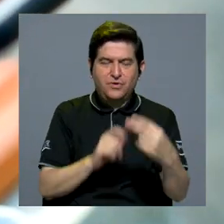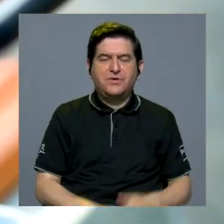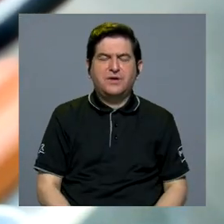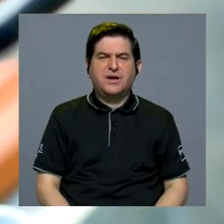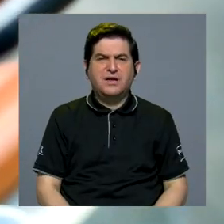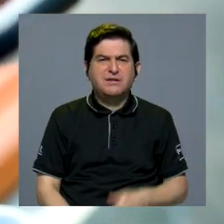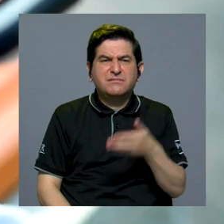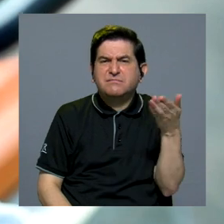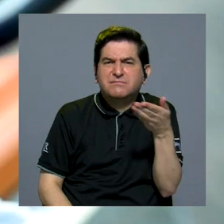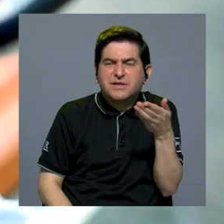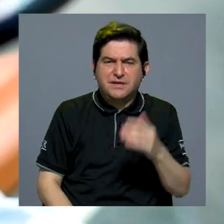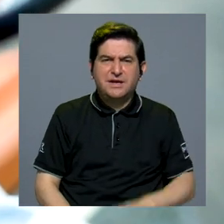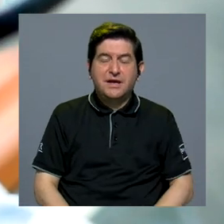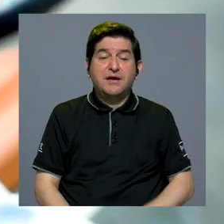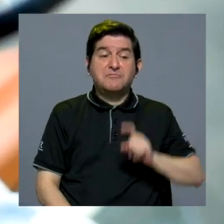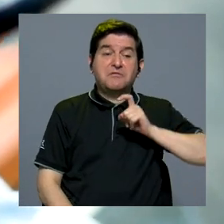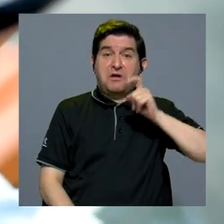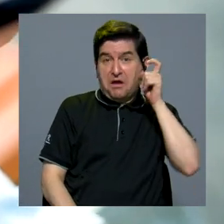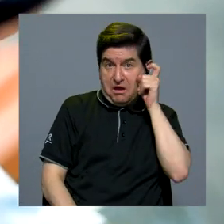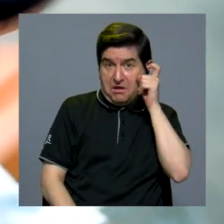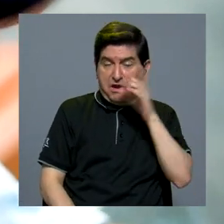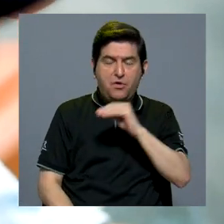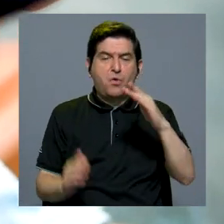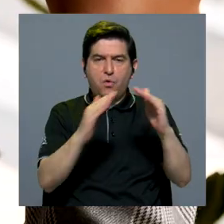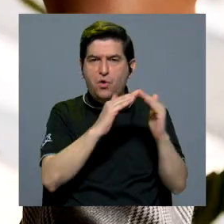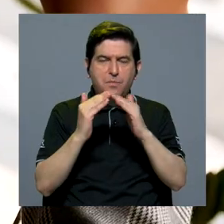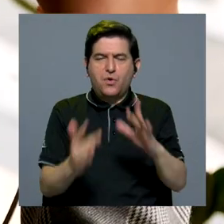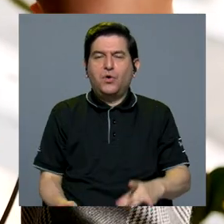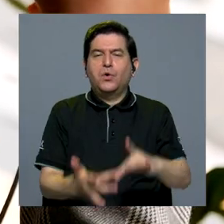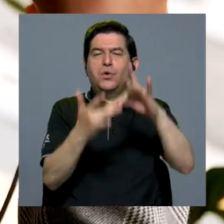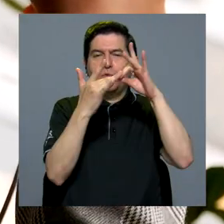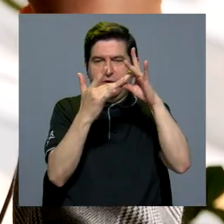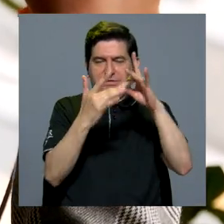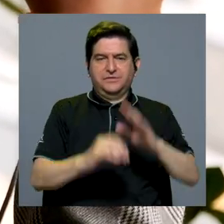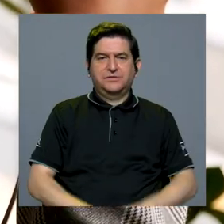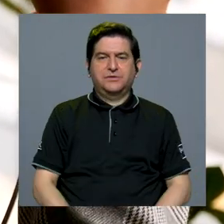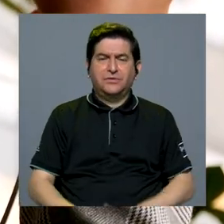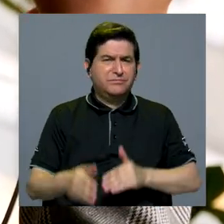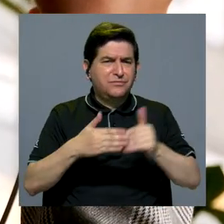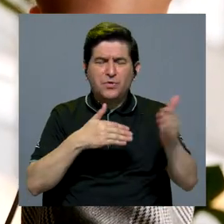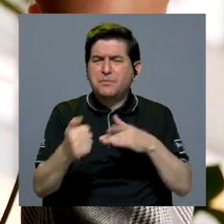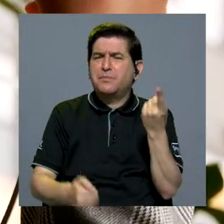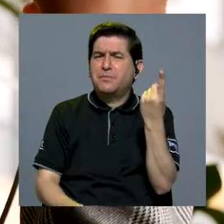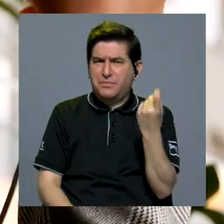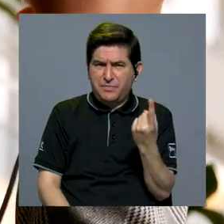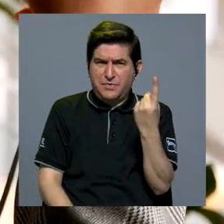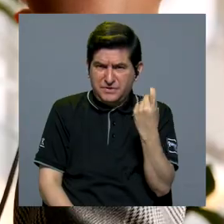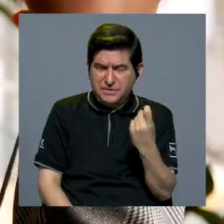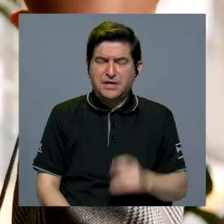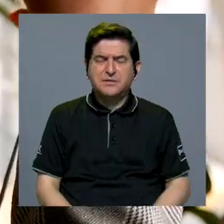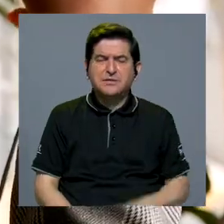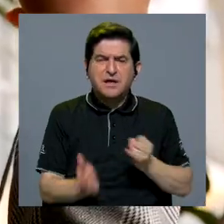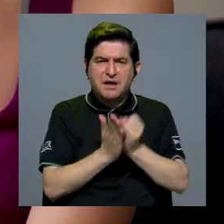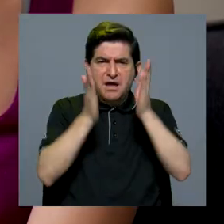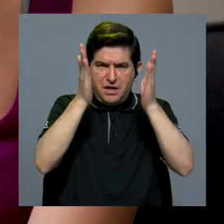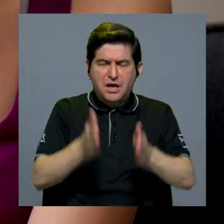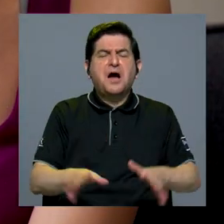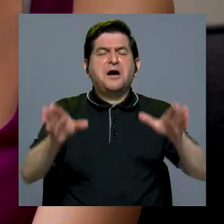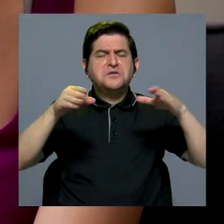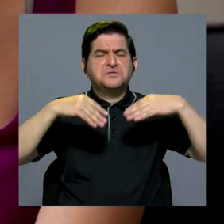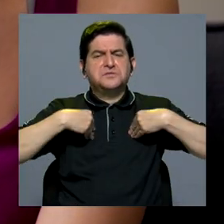género y de poblaciones especiales también. Pese a las carencias, los investigadores